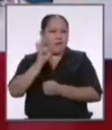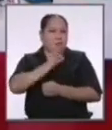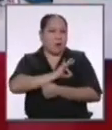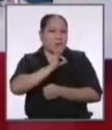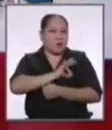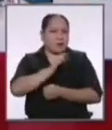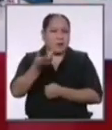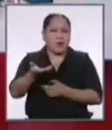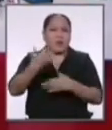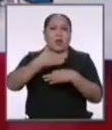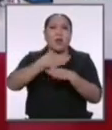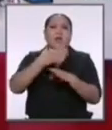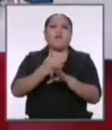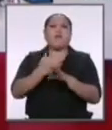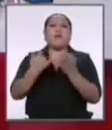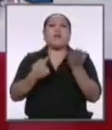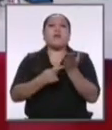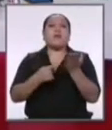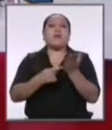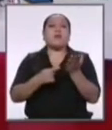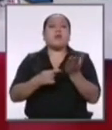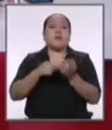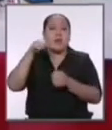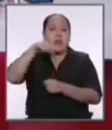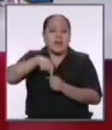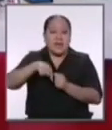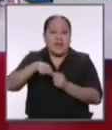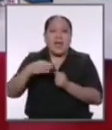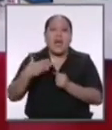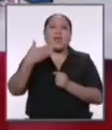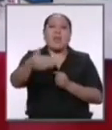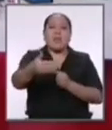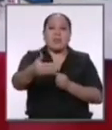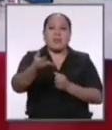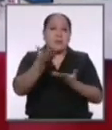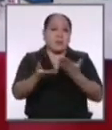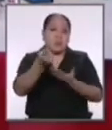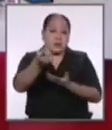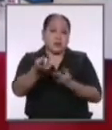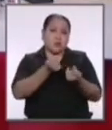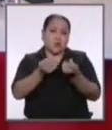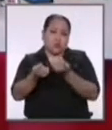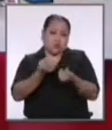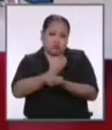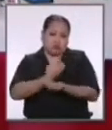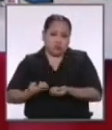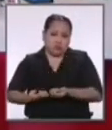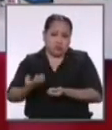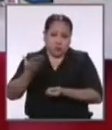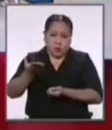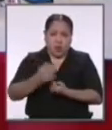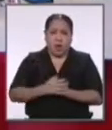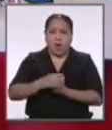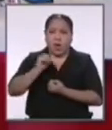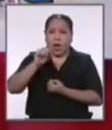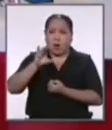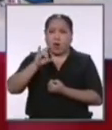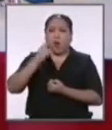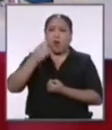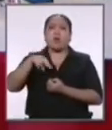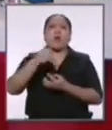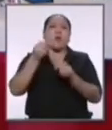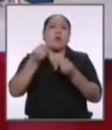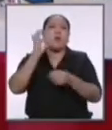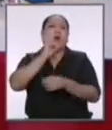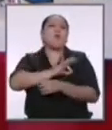significa la herramienta digital de aquí en adelante en un eventual gobierno de César Acuña ¿cómo aprovecharía esas